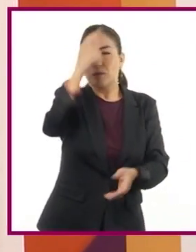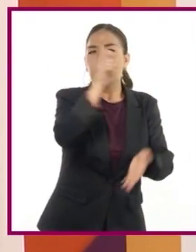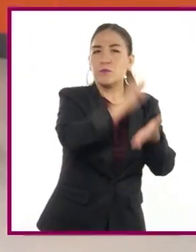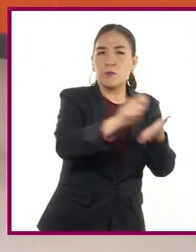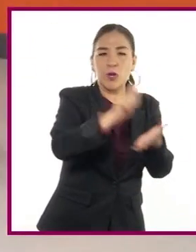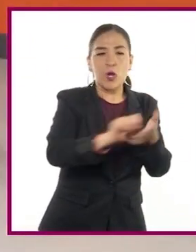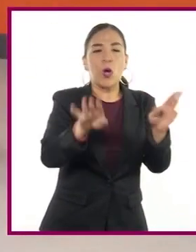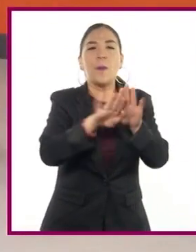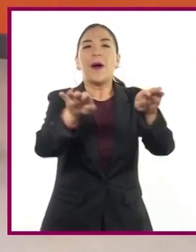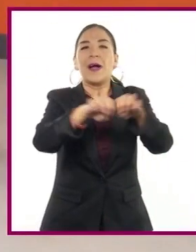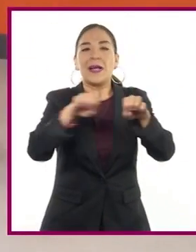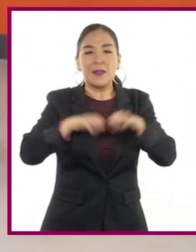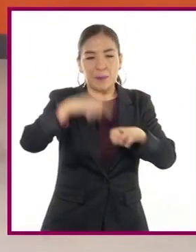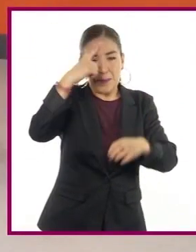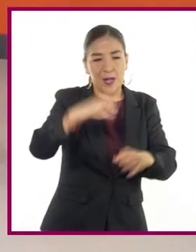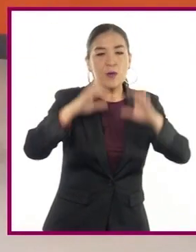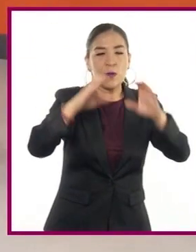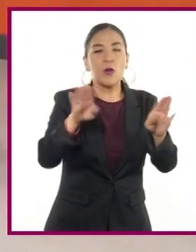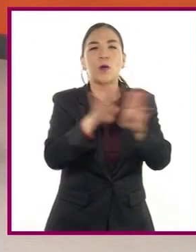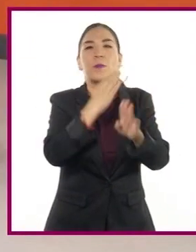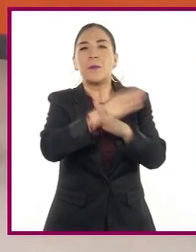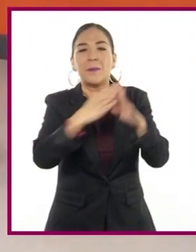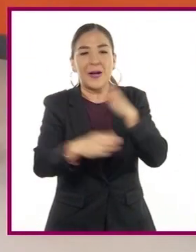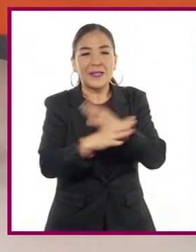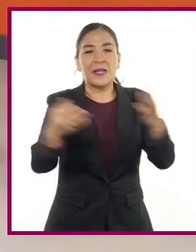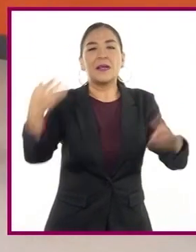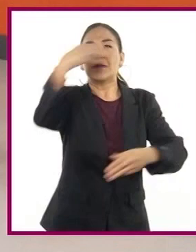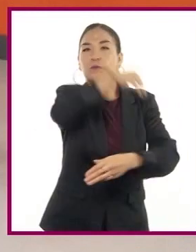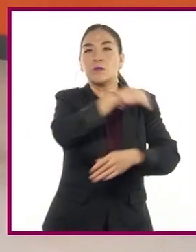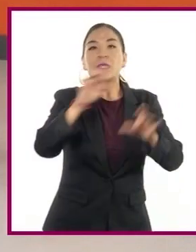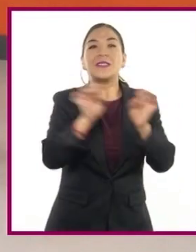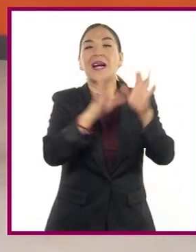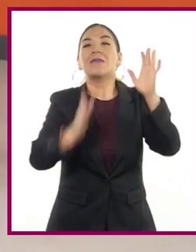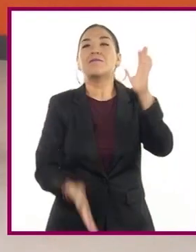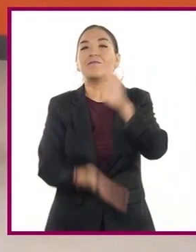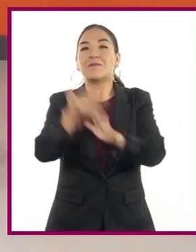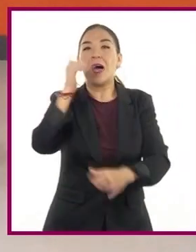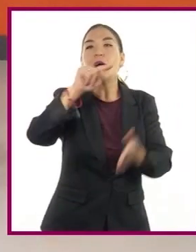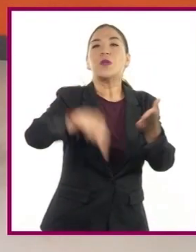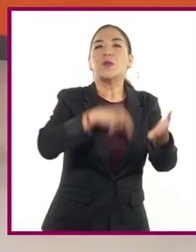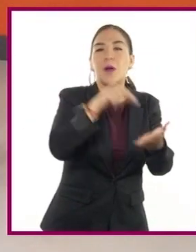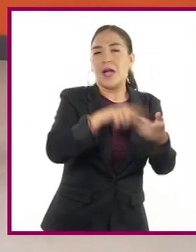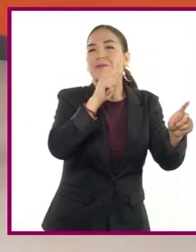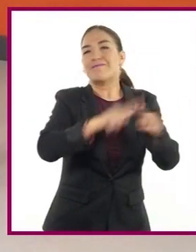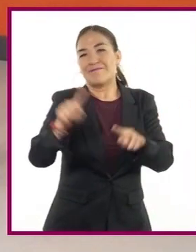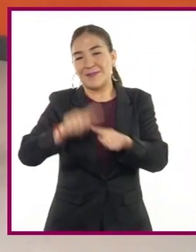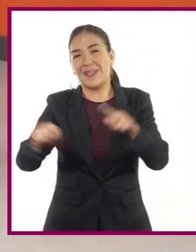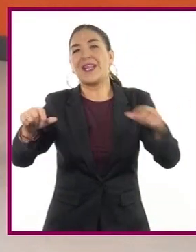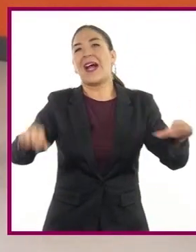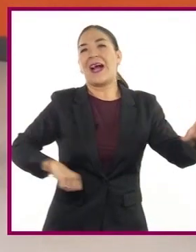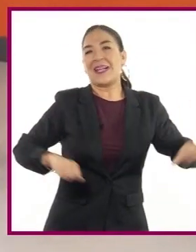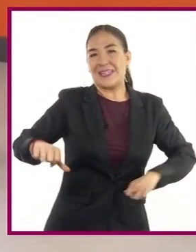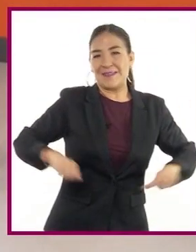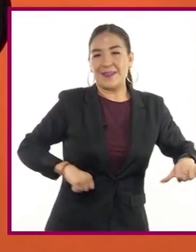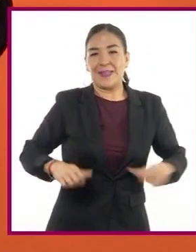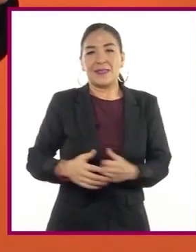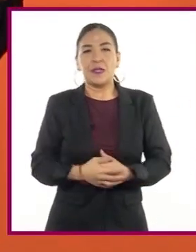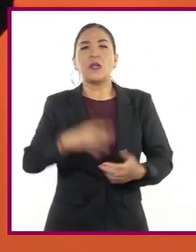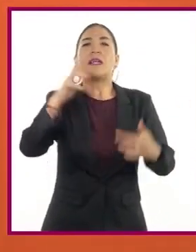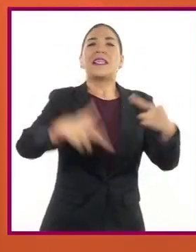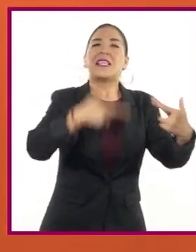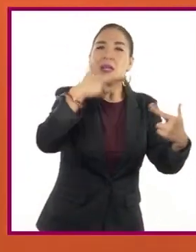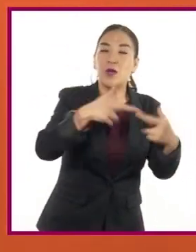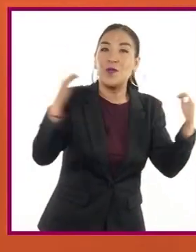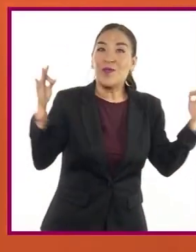equipo de supervivencia y conocer algunas estrategias para poder adaptarnos a todo tipo de terrenos. Regiones